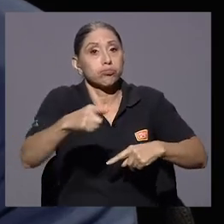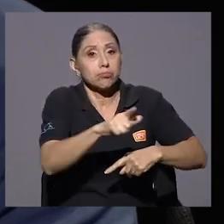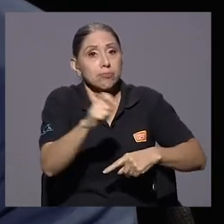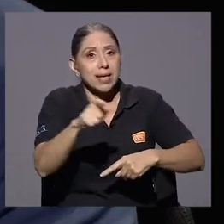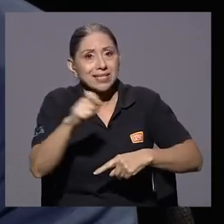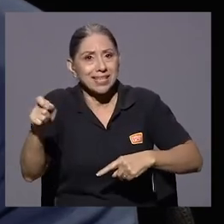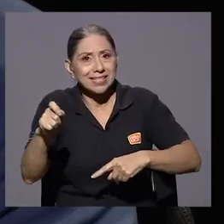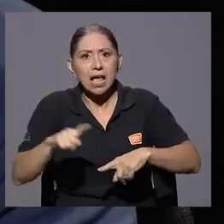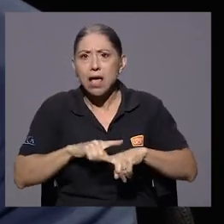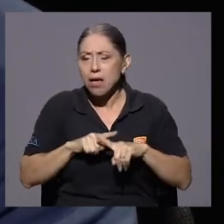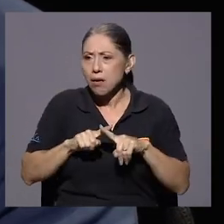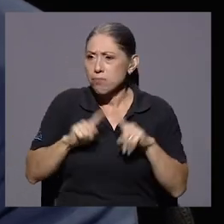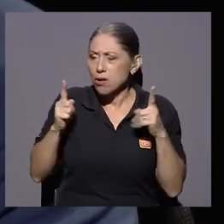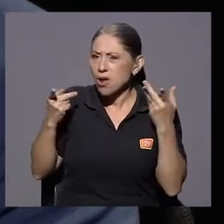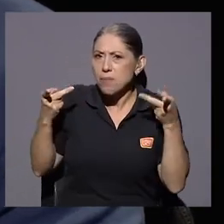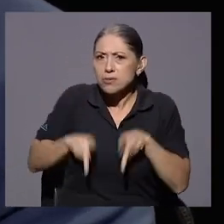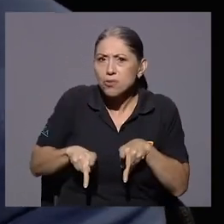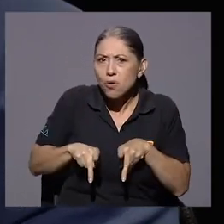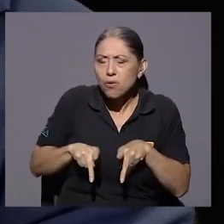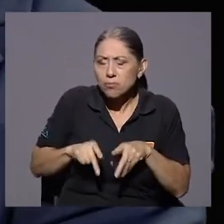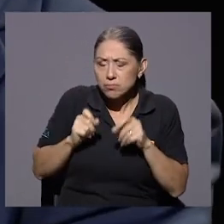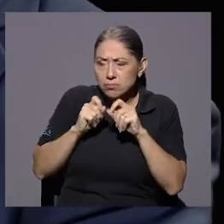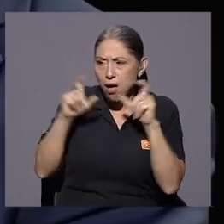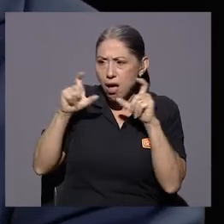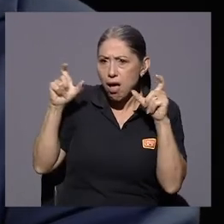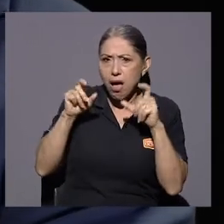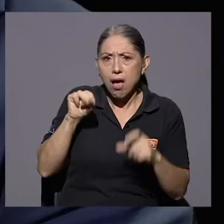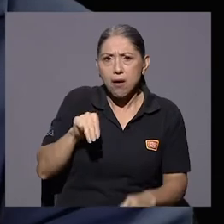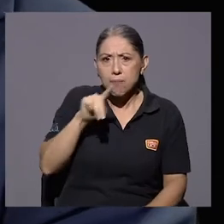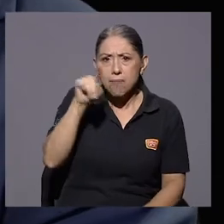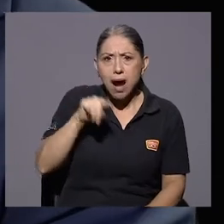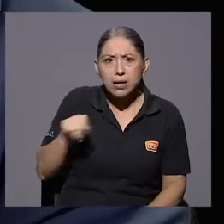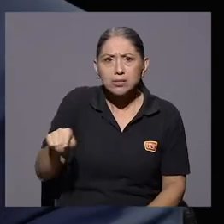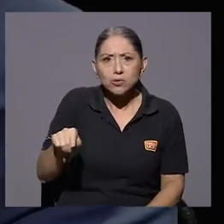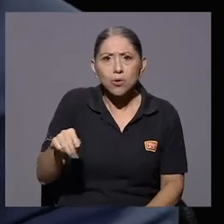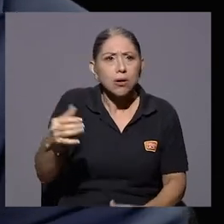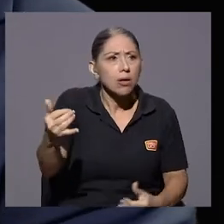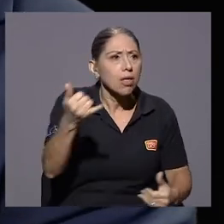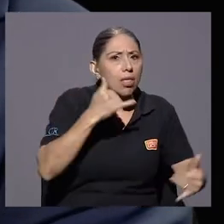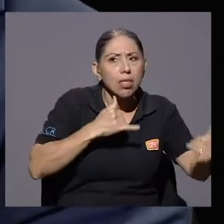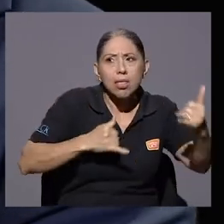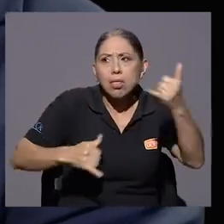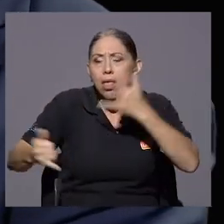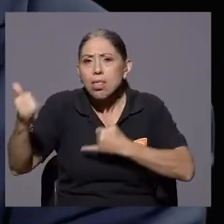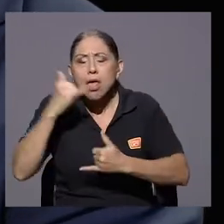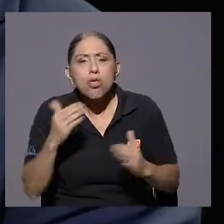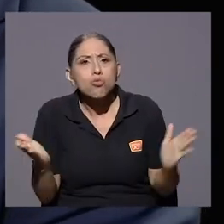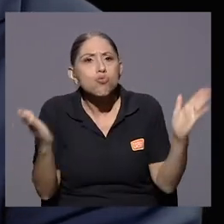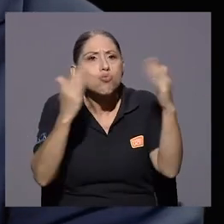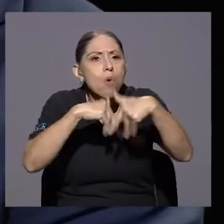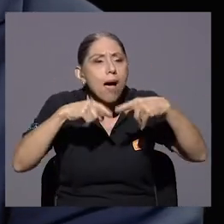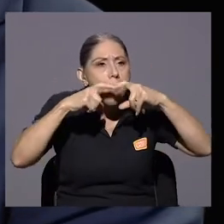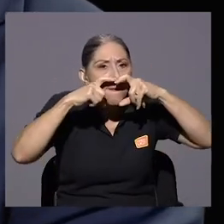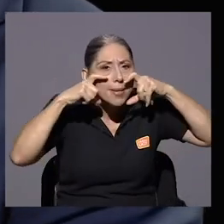que finalizando el mes de marzo, nos llamaban de diferentes centros hospitalarios, mira, es que no tenemos mascarillas